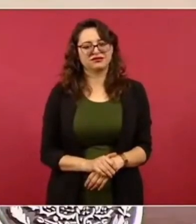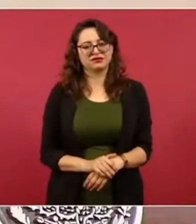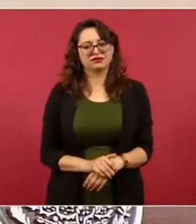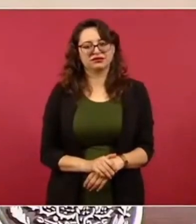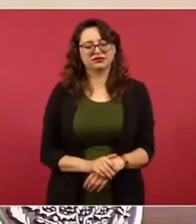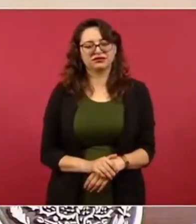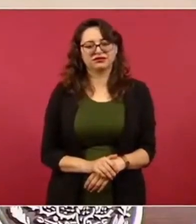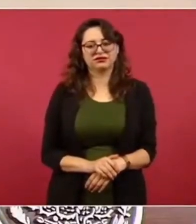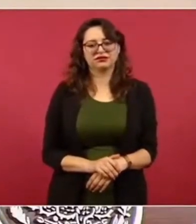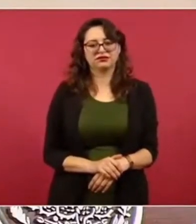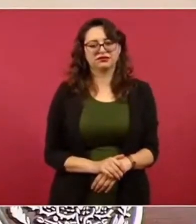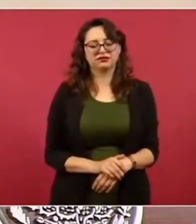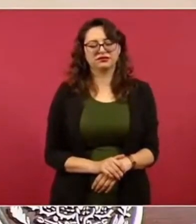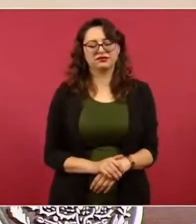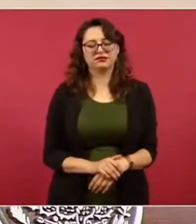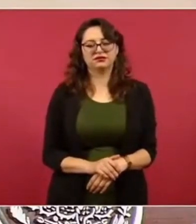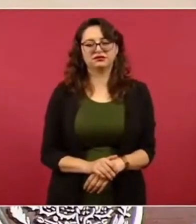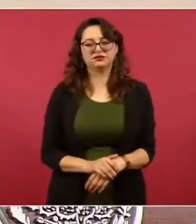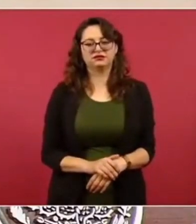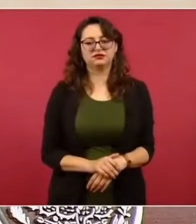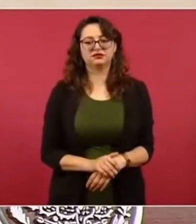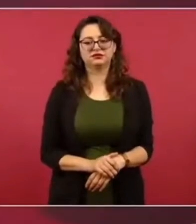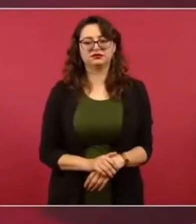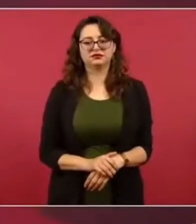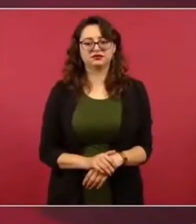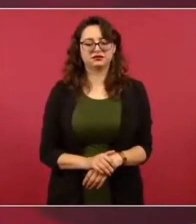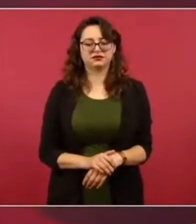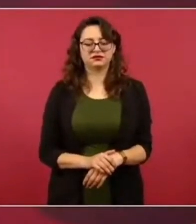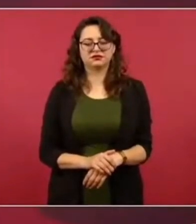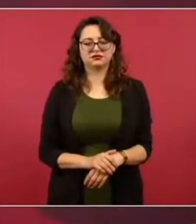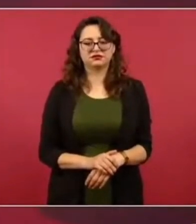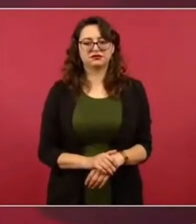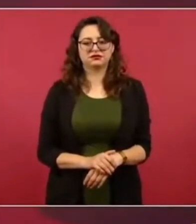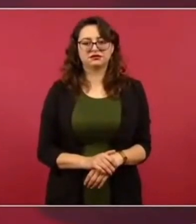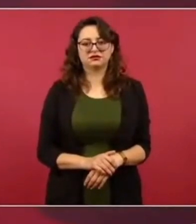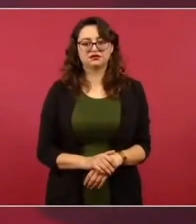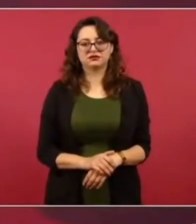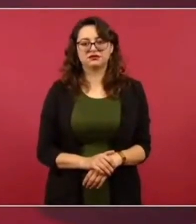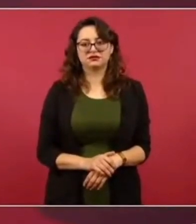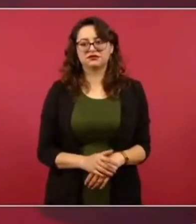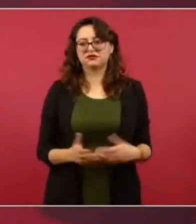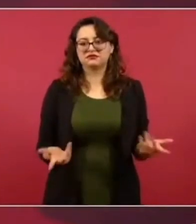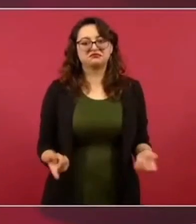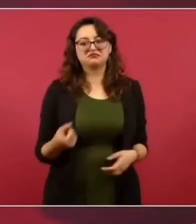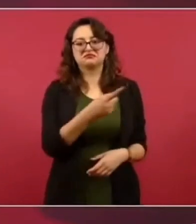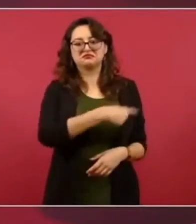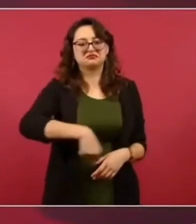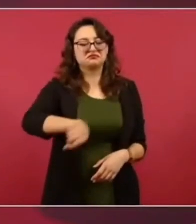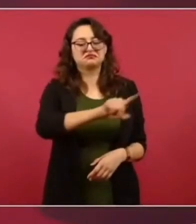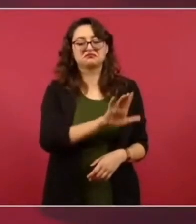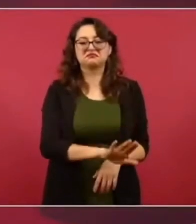Parece que están en parvulito en política.